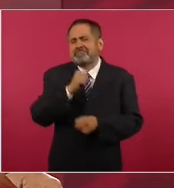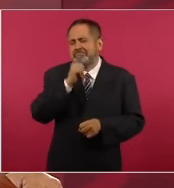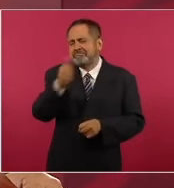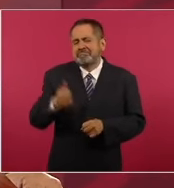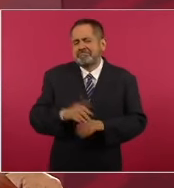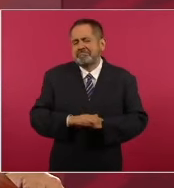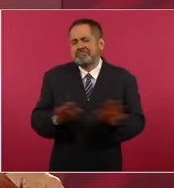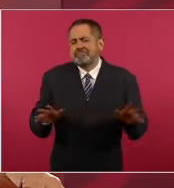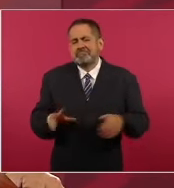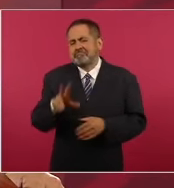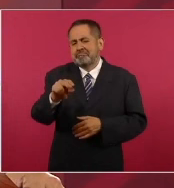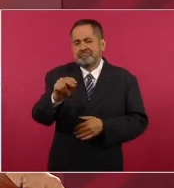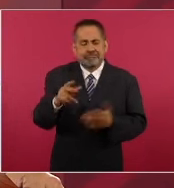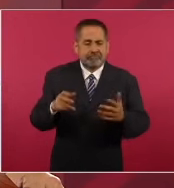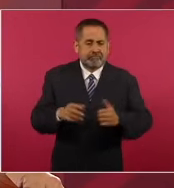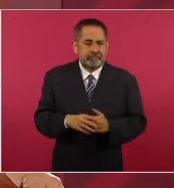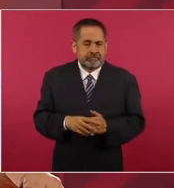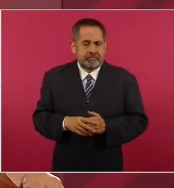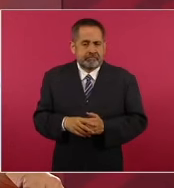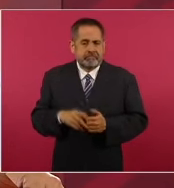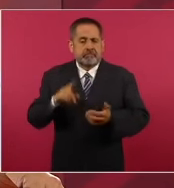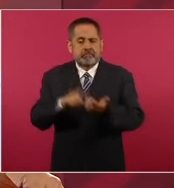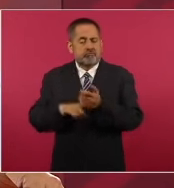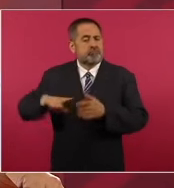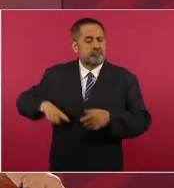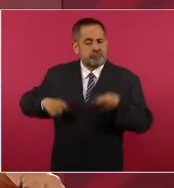también del Estado.